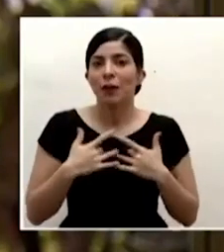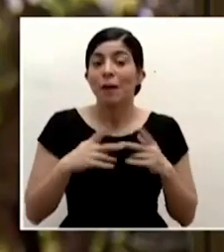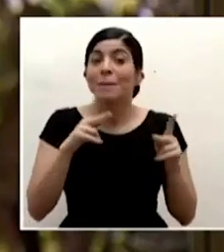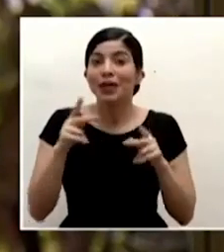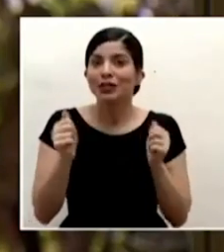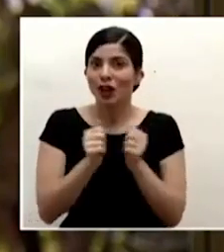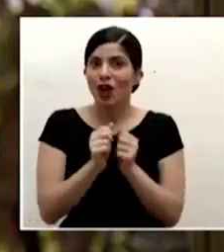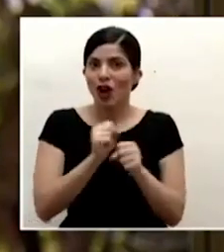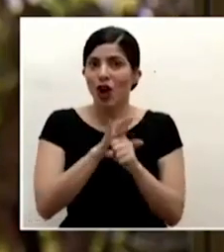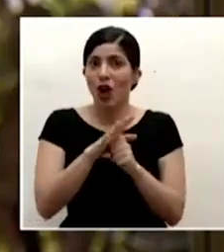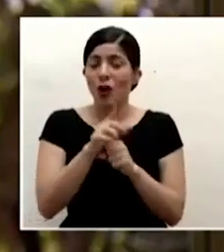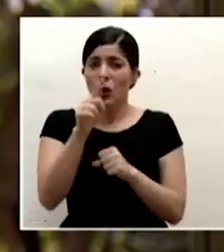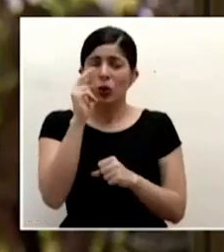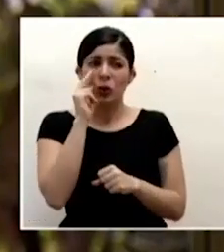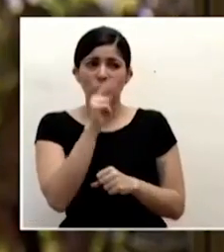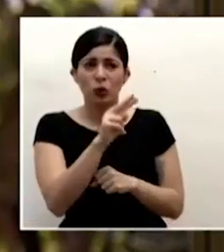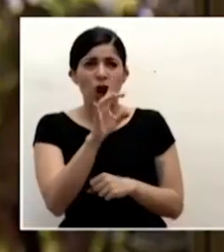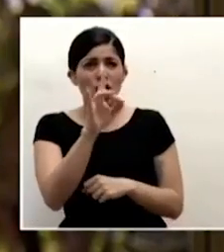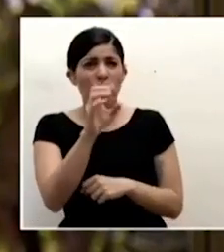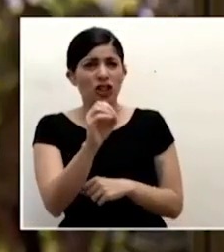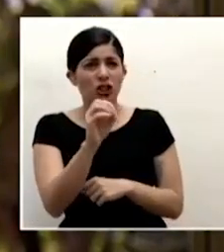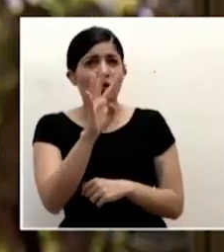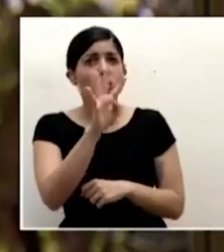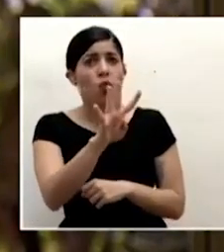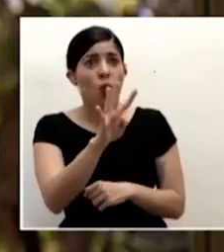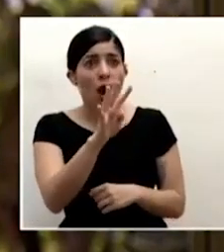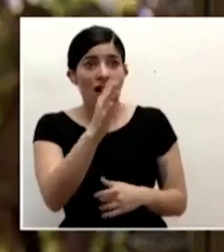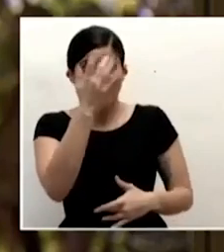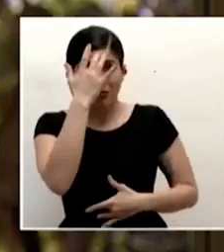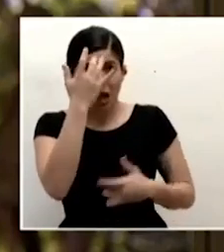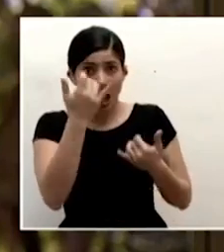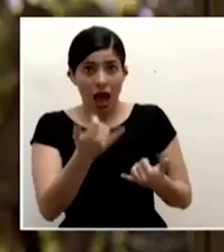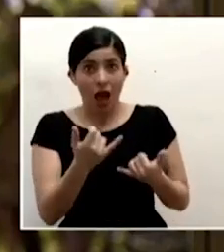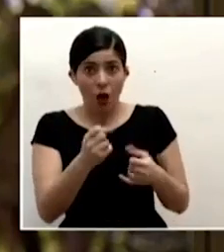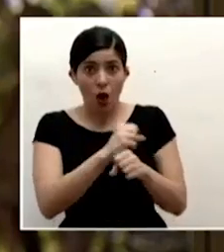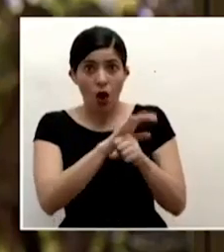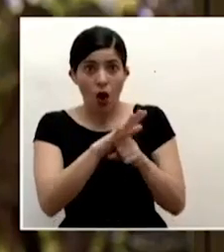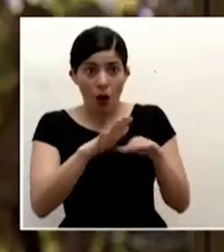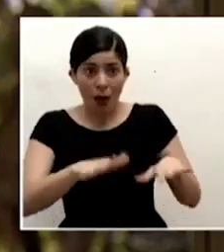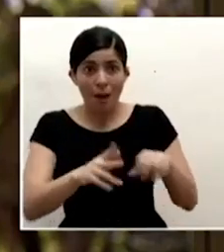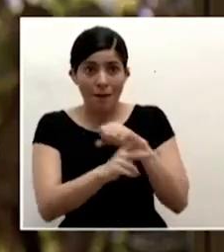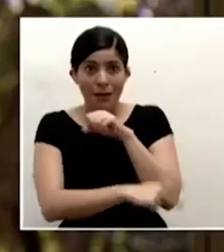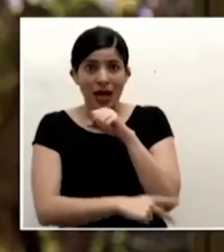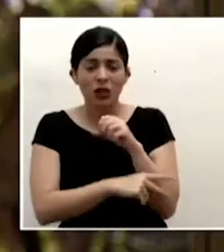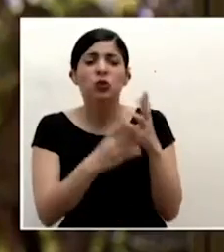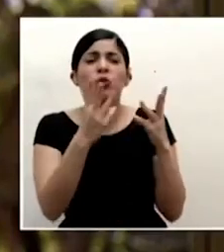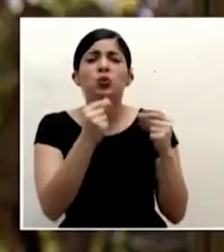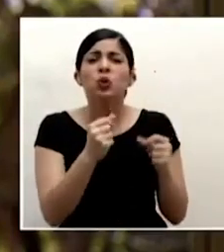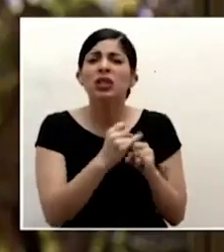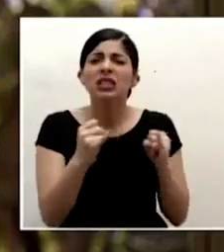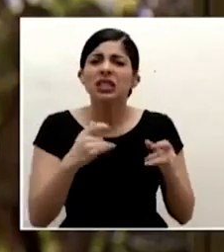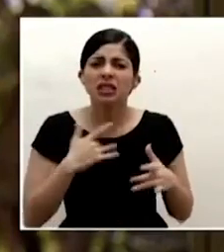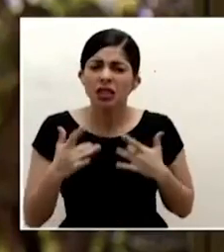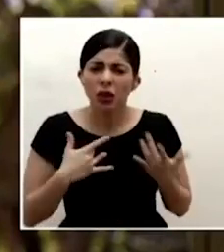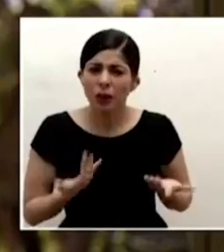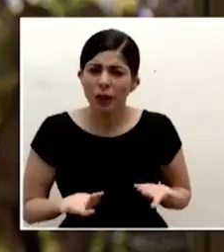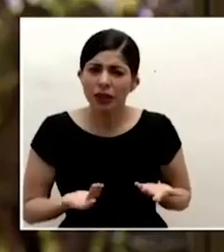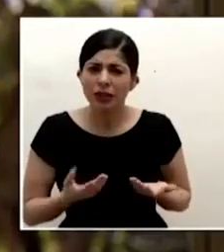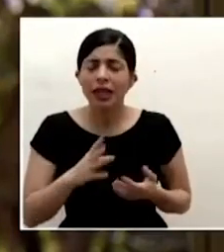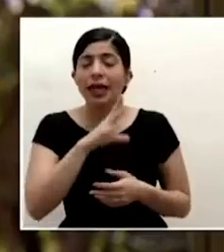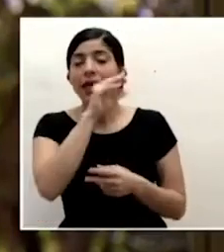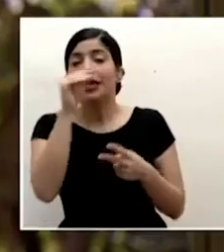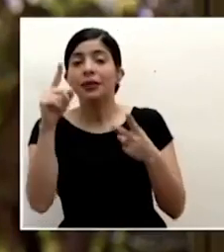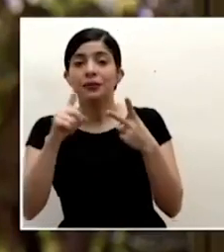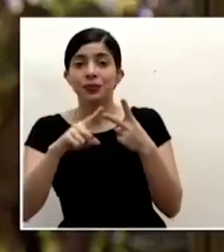esos 804 casos de covid-19 en nuestro país cuántos han sido asintomáticos y por otro lado y